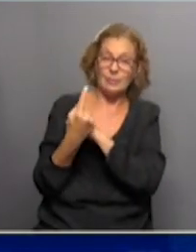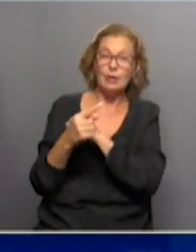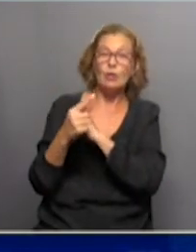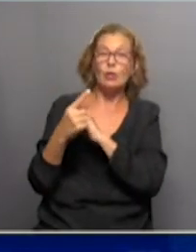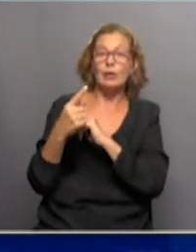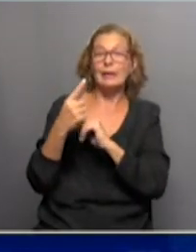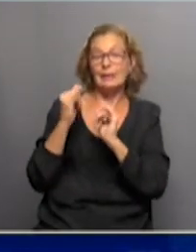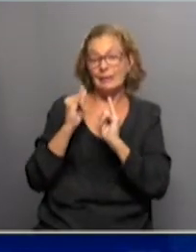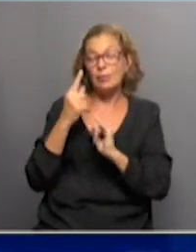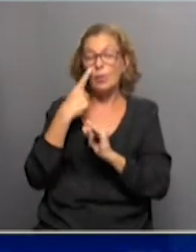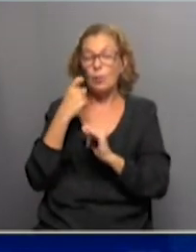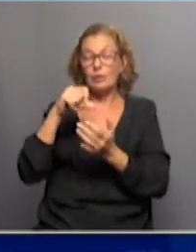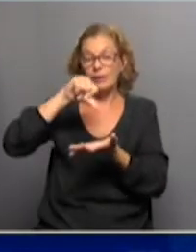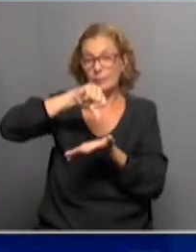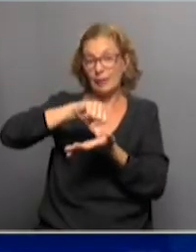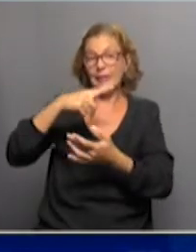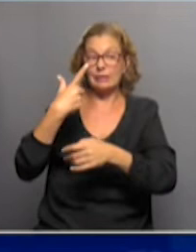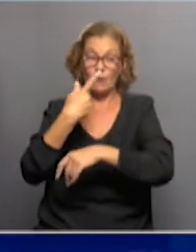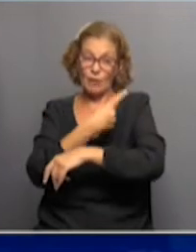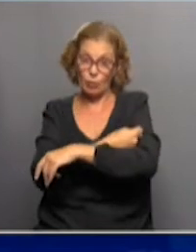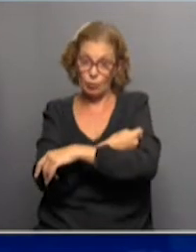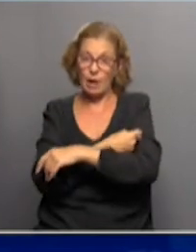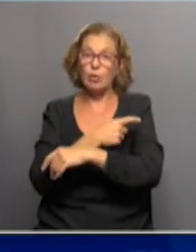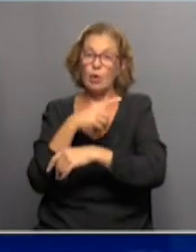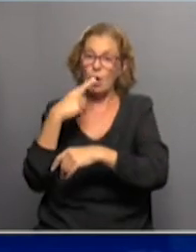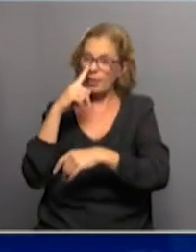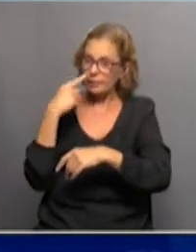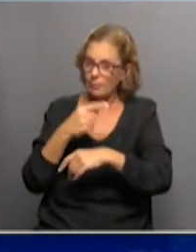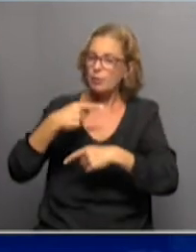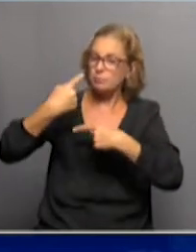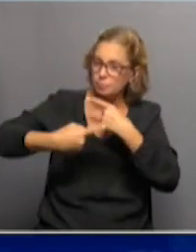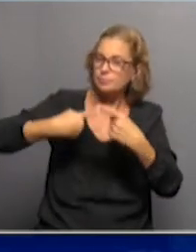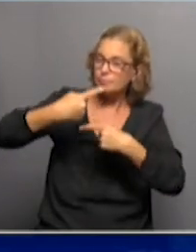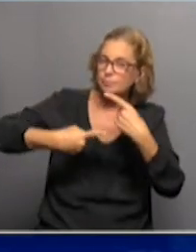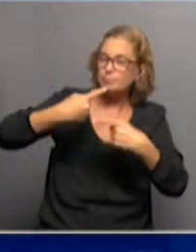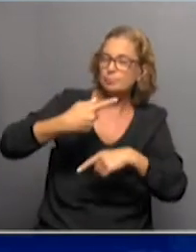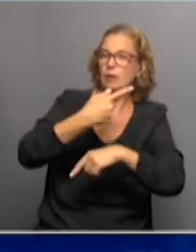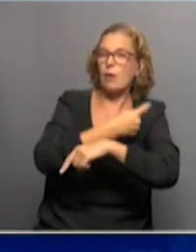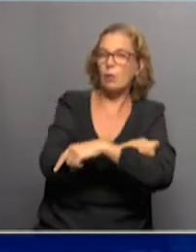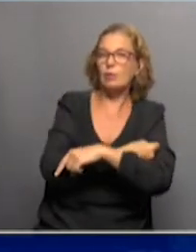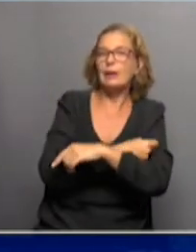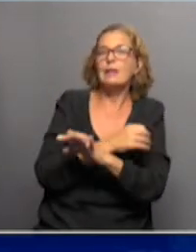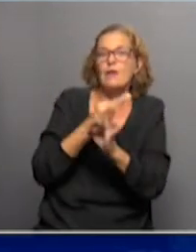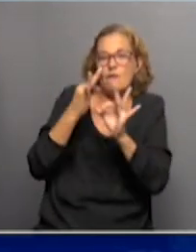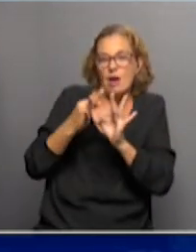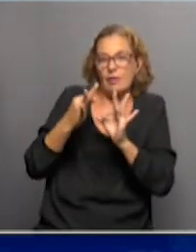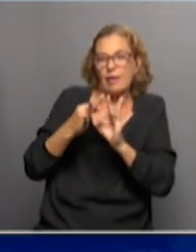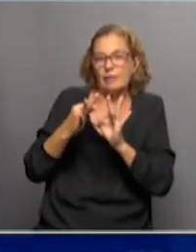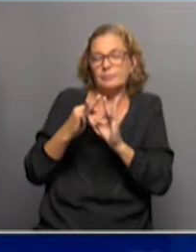en los países donde se está administrando a buen ritmo la vacuna es que realmente